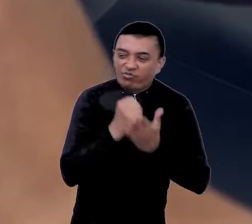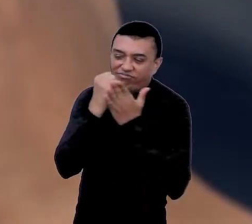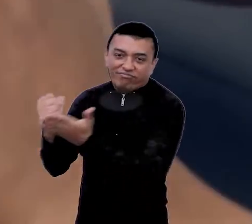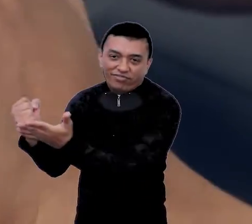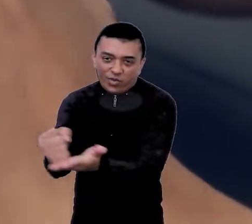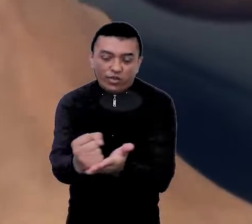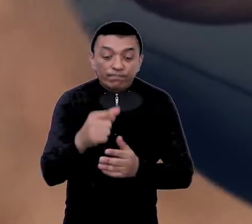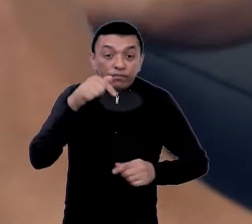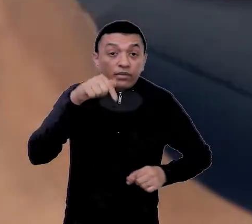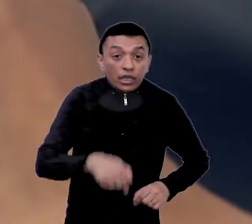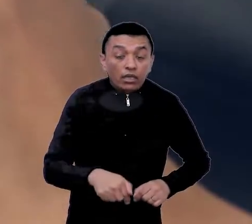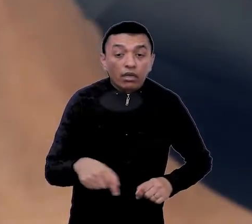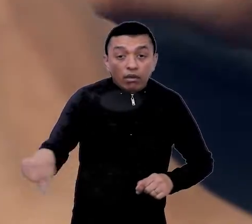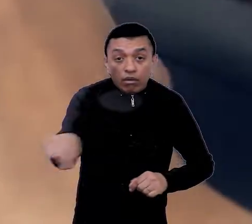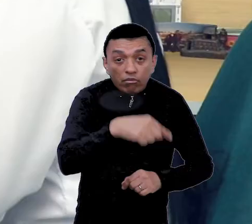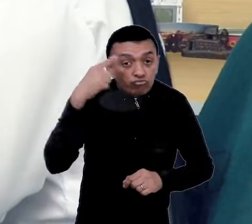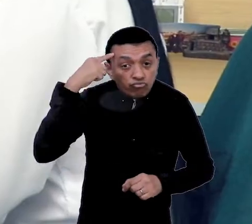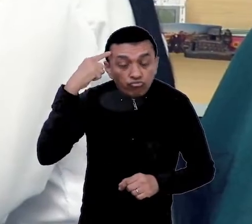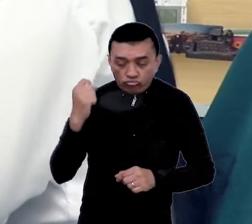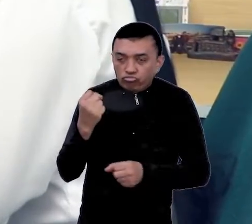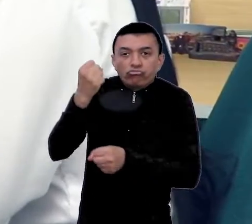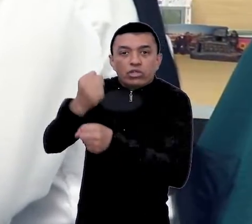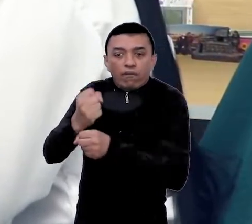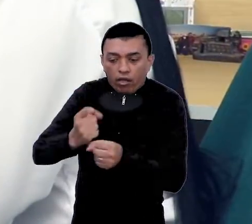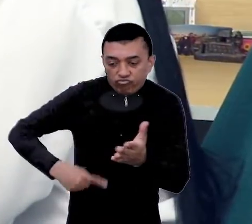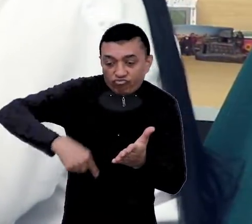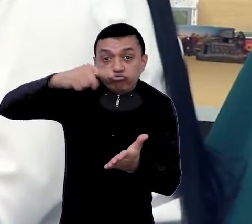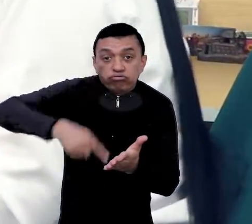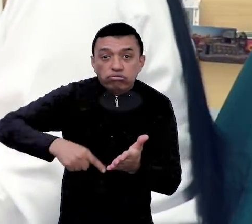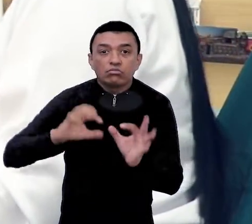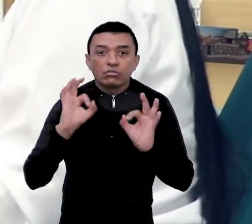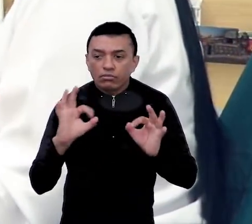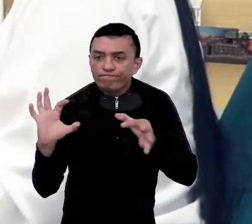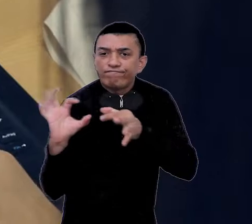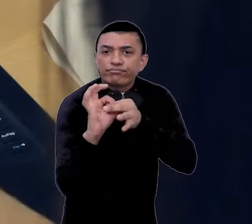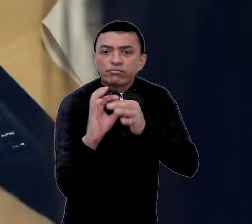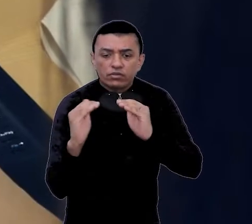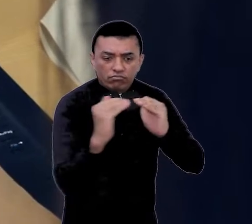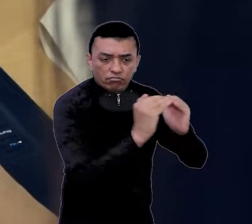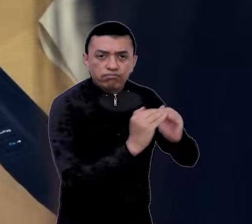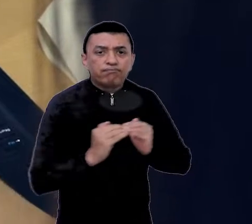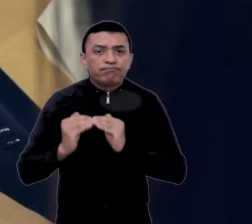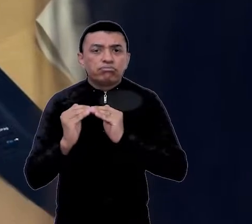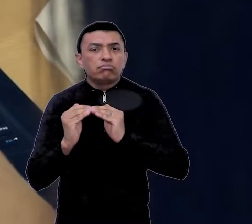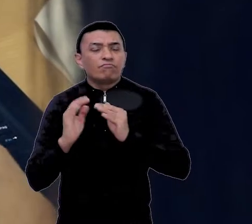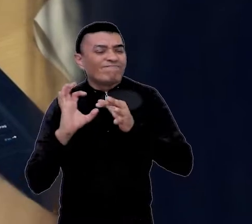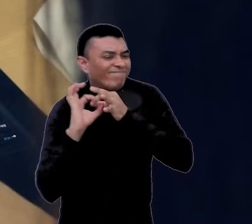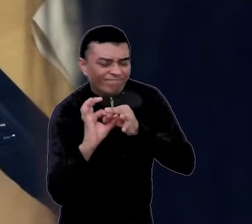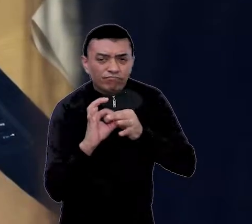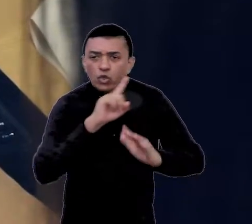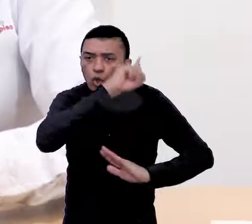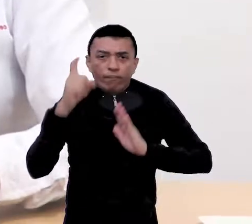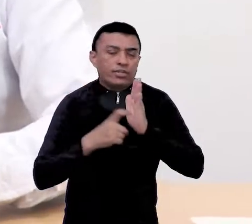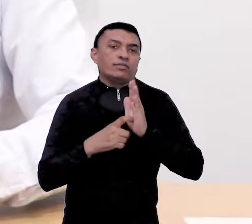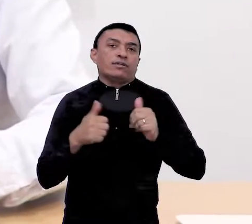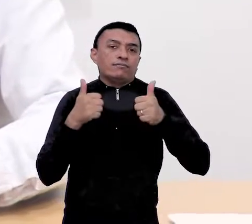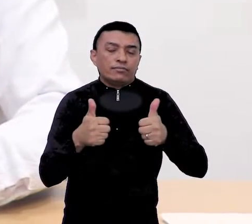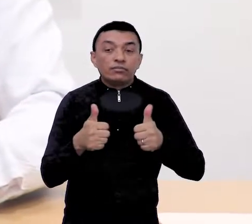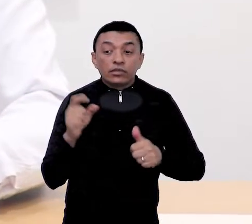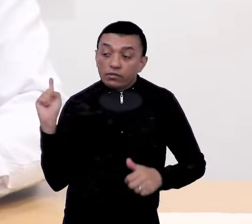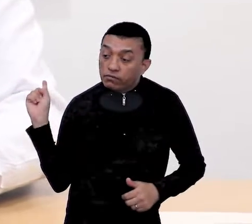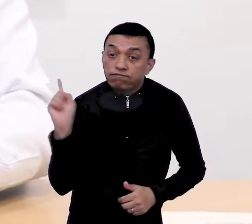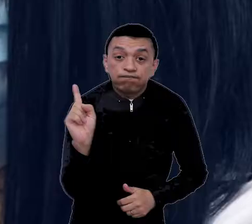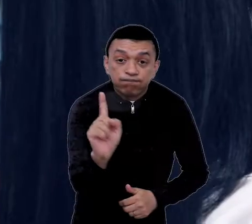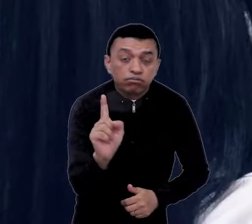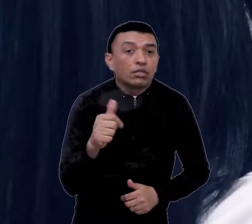Aquí, ofrecemos oportunidades de trabajo formales de manera equitativa y transparente. Durante todo